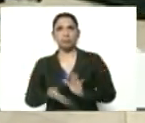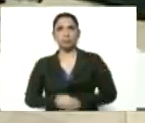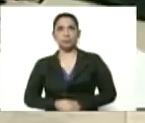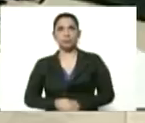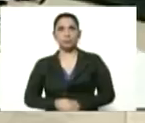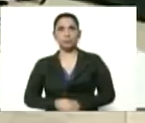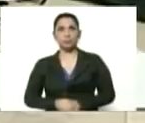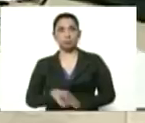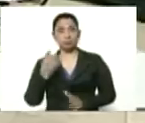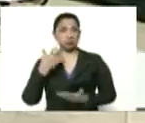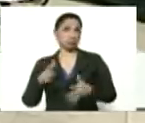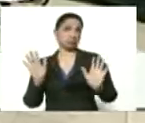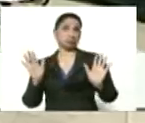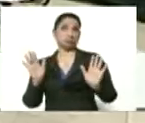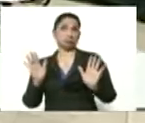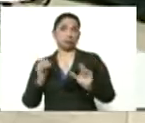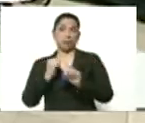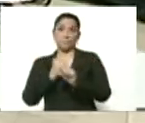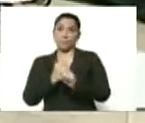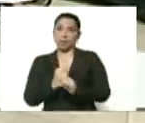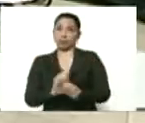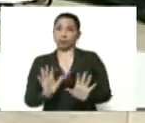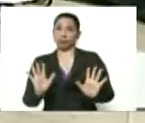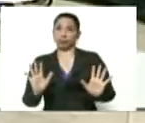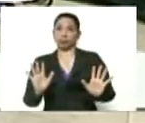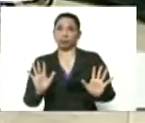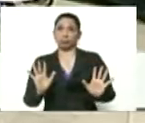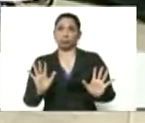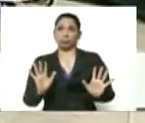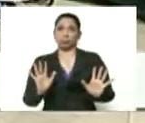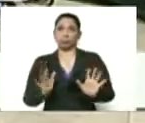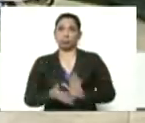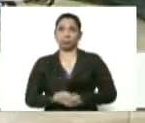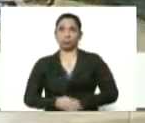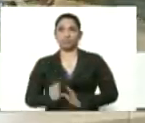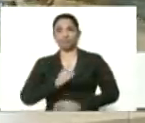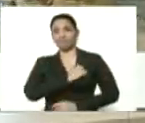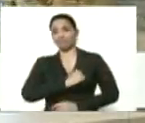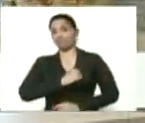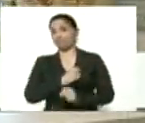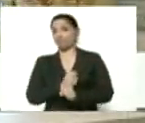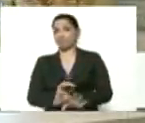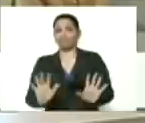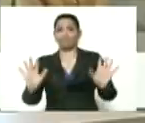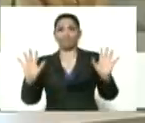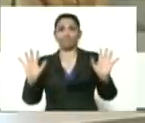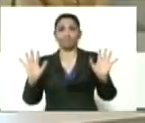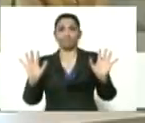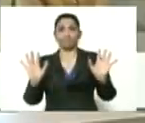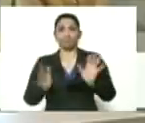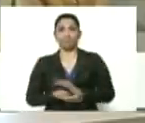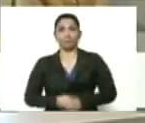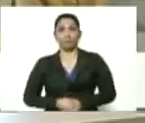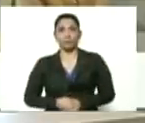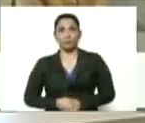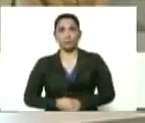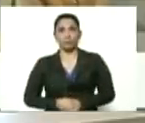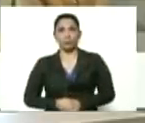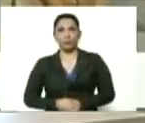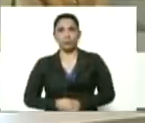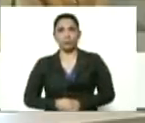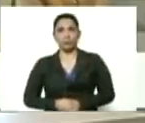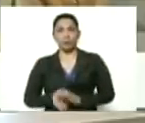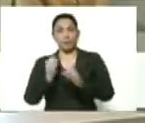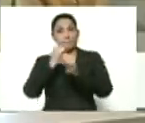hibernando, se dice, ¿no? en invernación, invernación, como los osos, allí esperando,